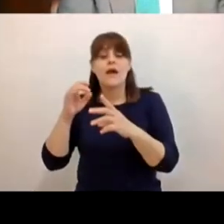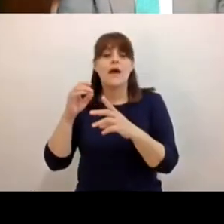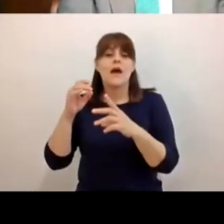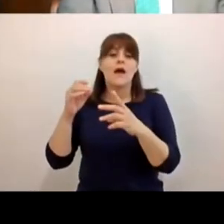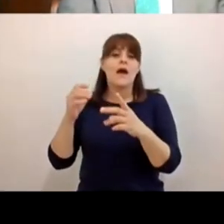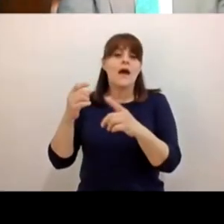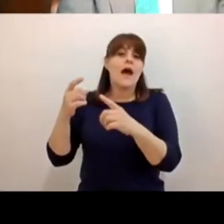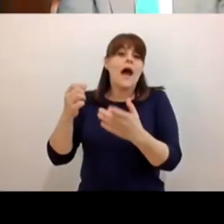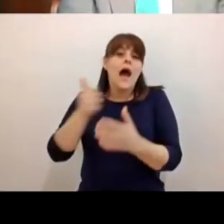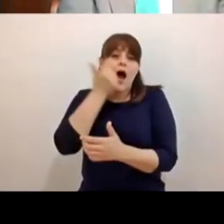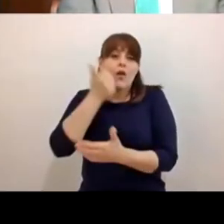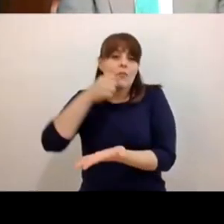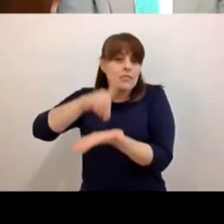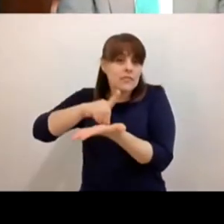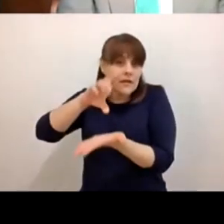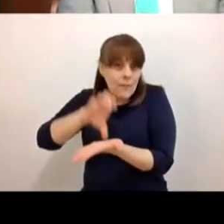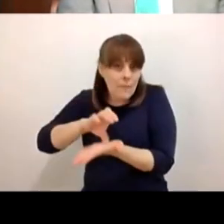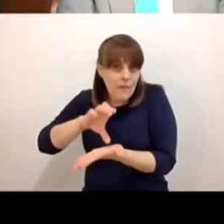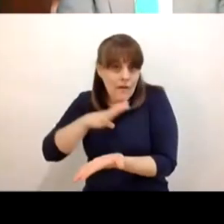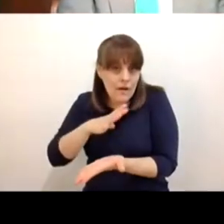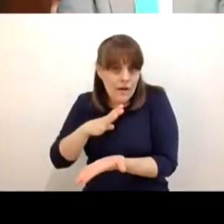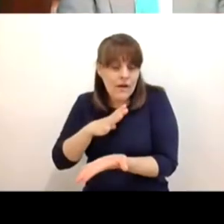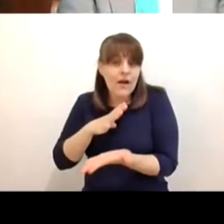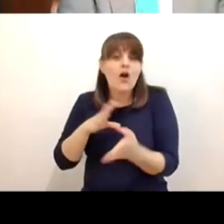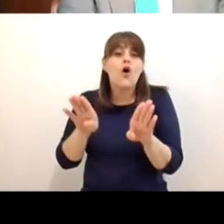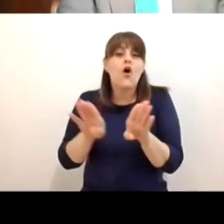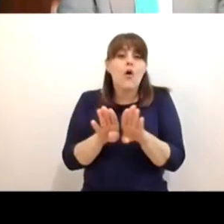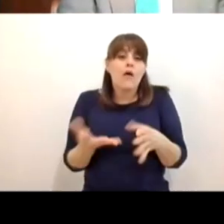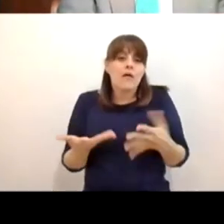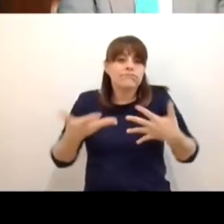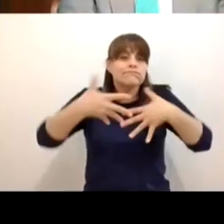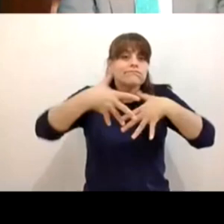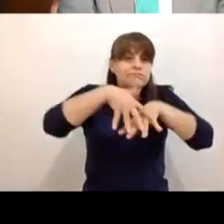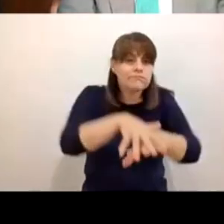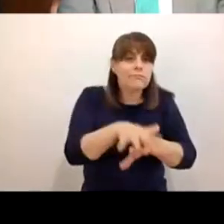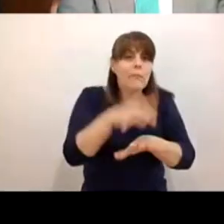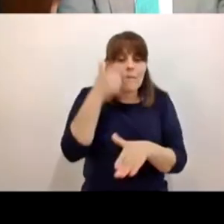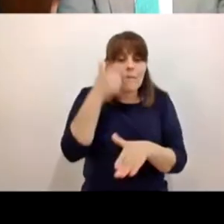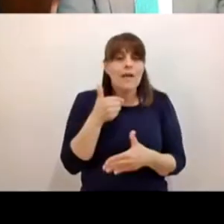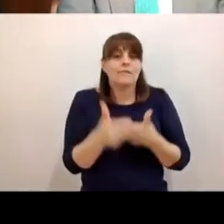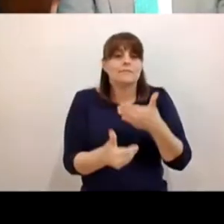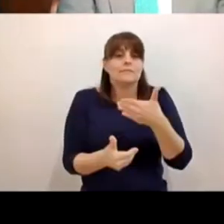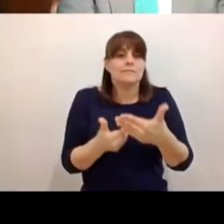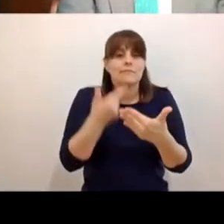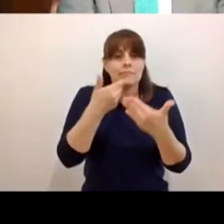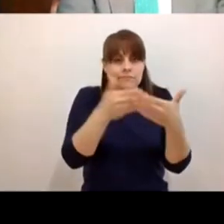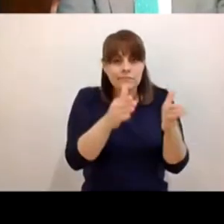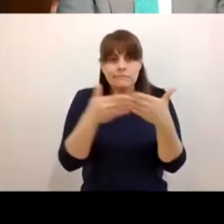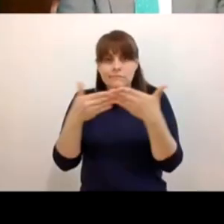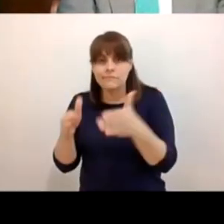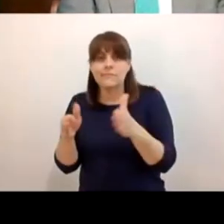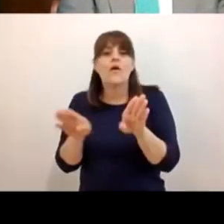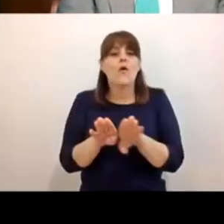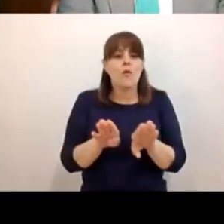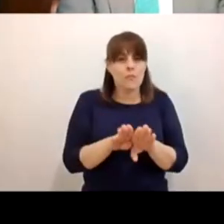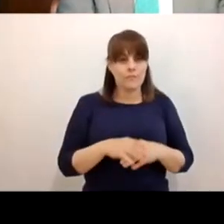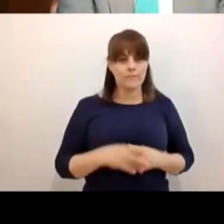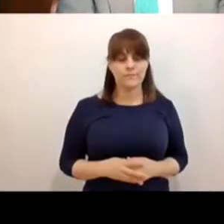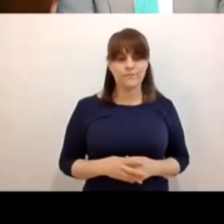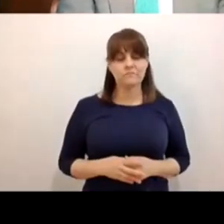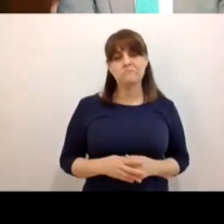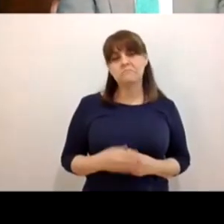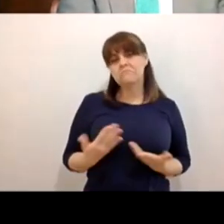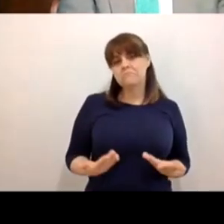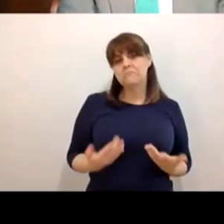cierta discapacidad para que también pues sigan este paso hacia la reapertura yo creo